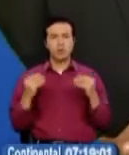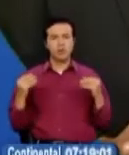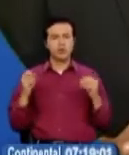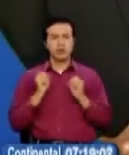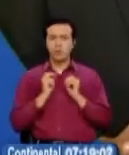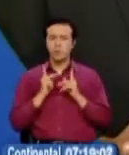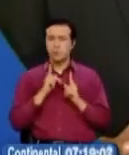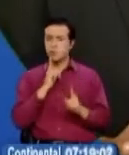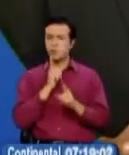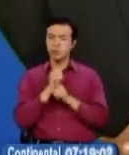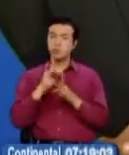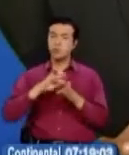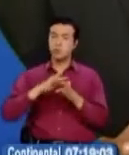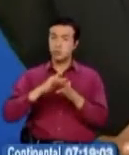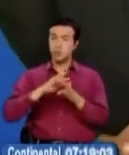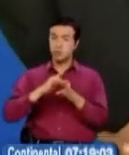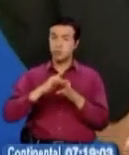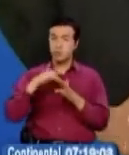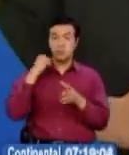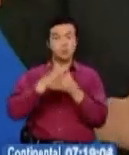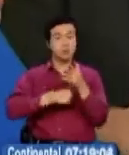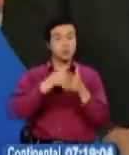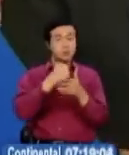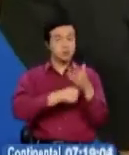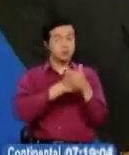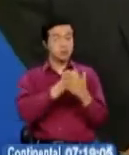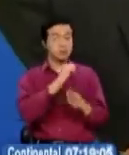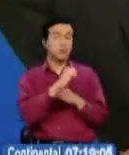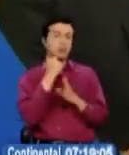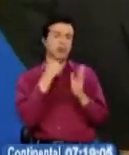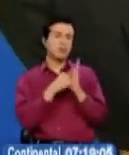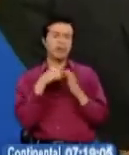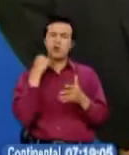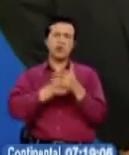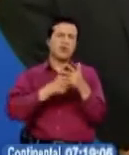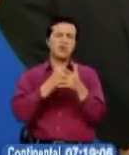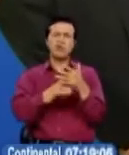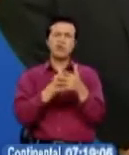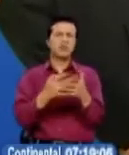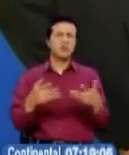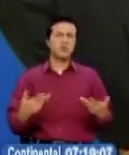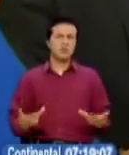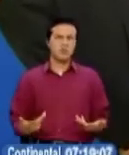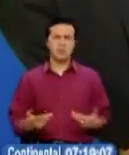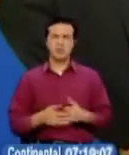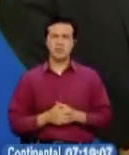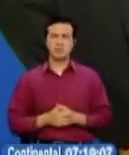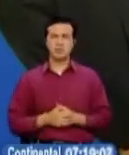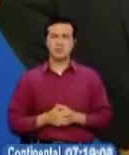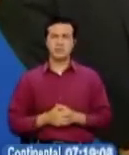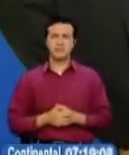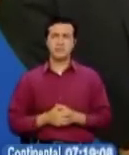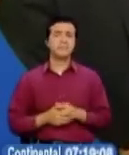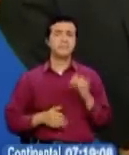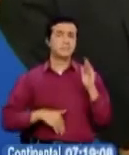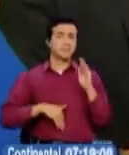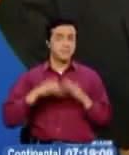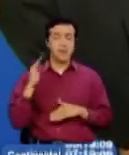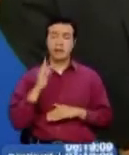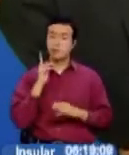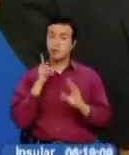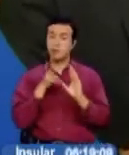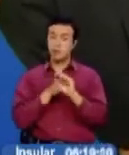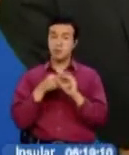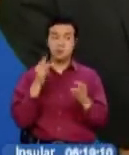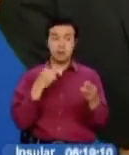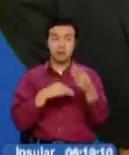oportunidades y de riesgos de retos para el país. Cuando hablo de retos, se trata, por ejemplo, de una mayor presencia en